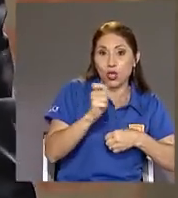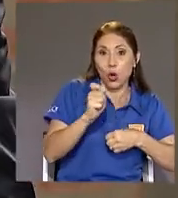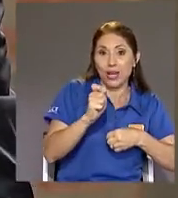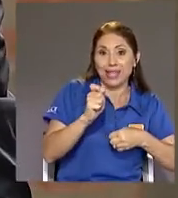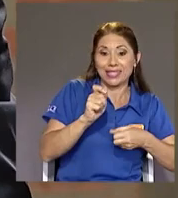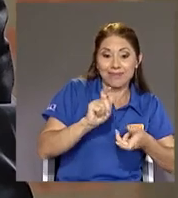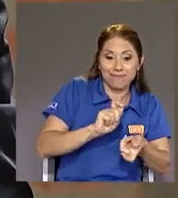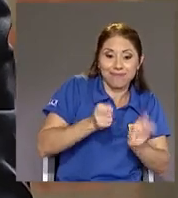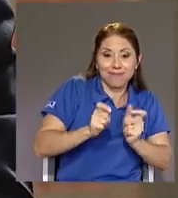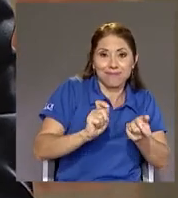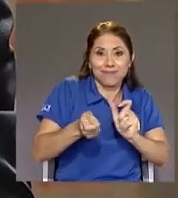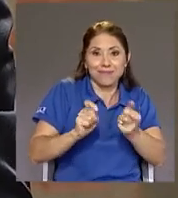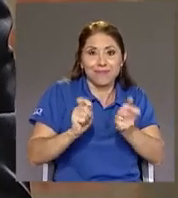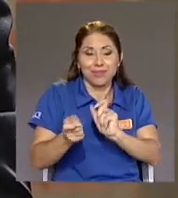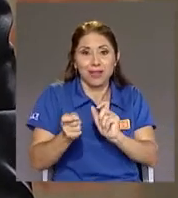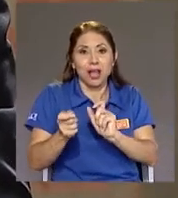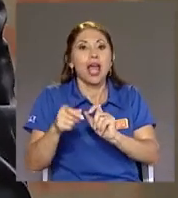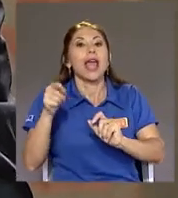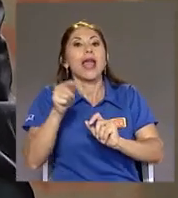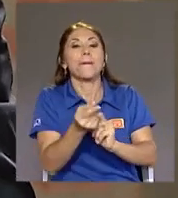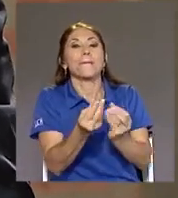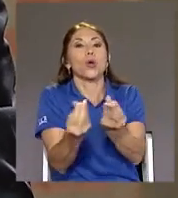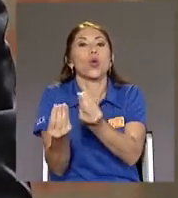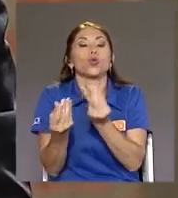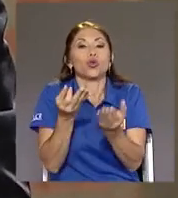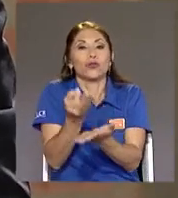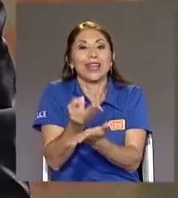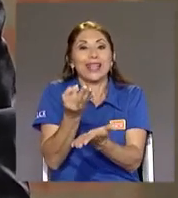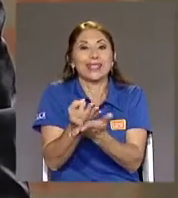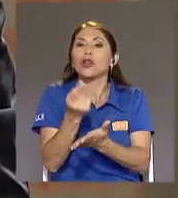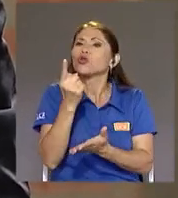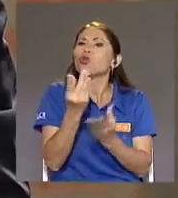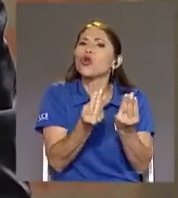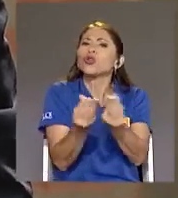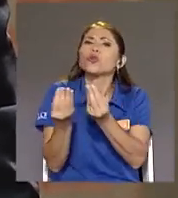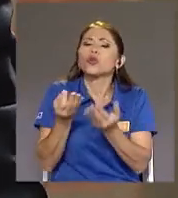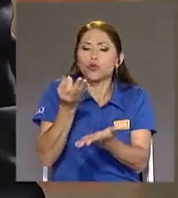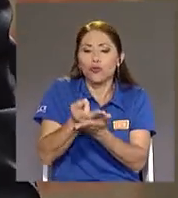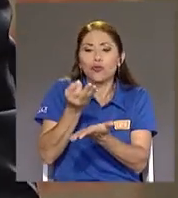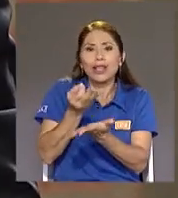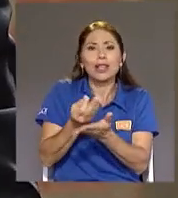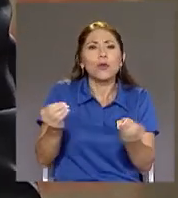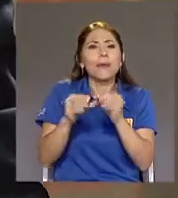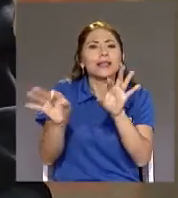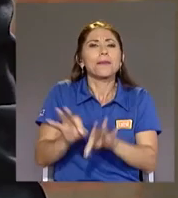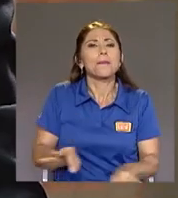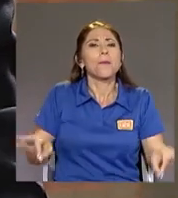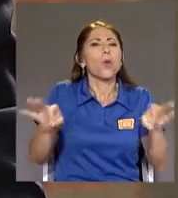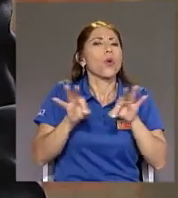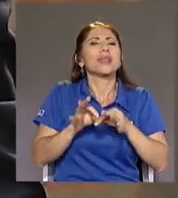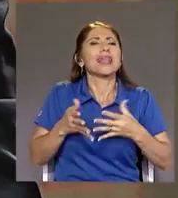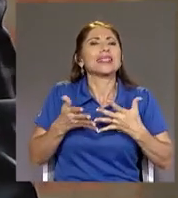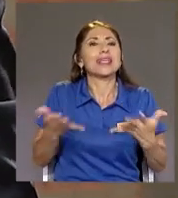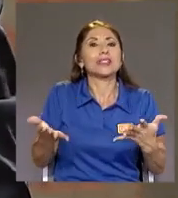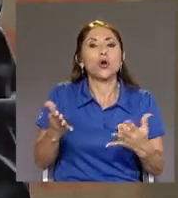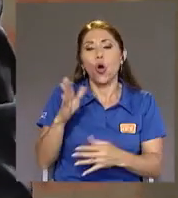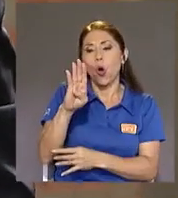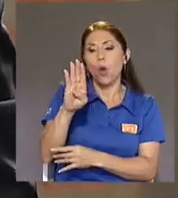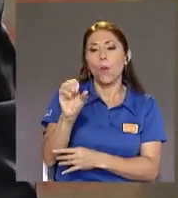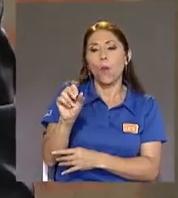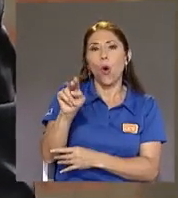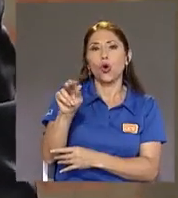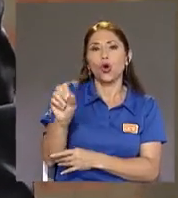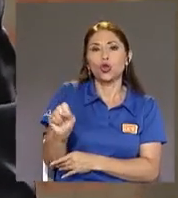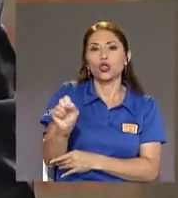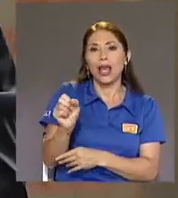Uno de los productos Financieros Más importantes En los que invierten Las operadoras Son justamente Bonos Del tesoro